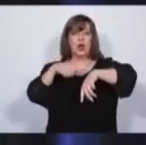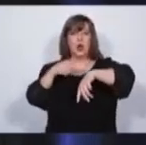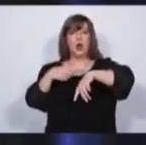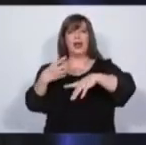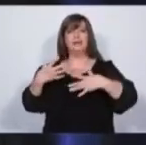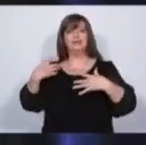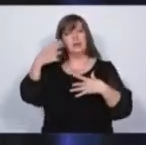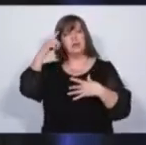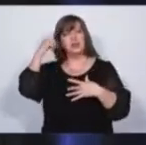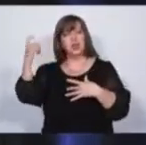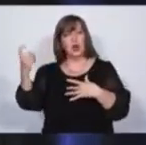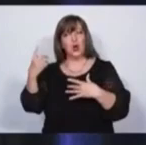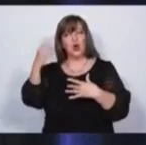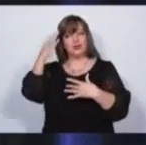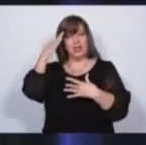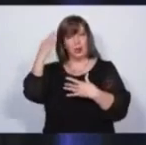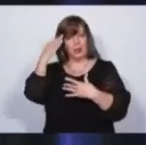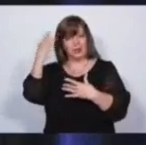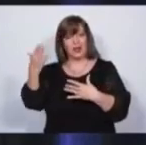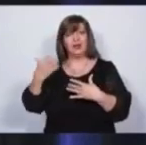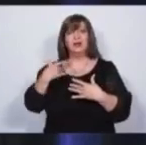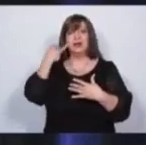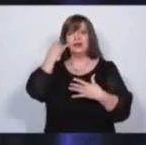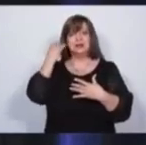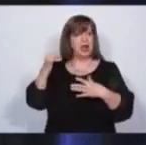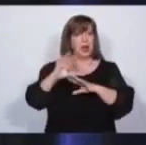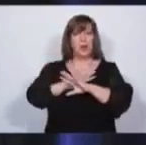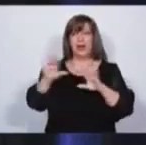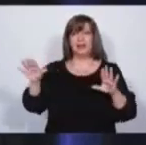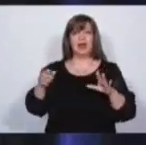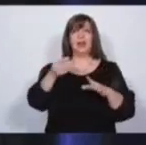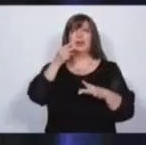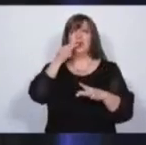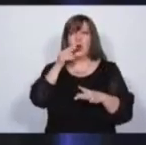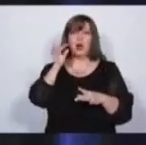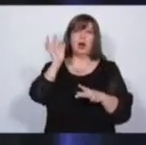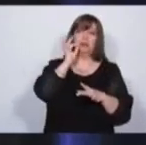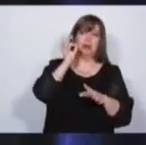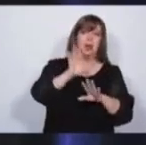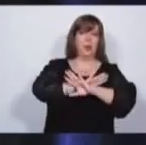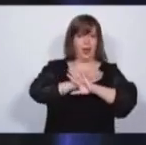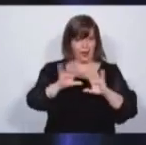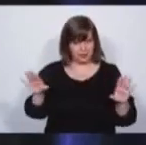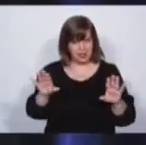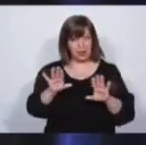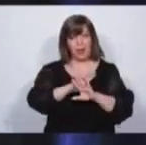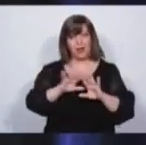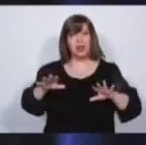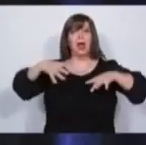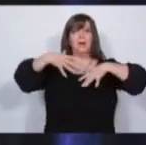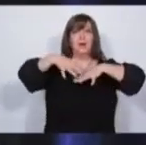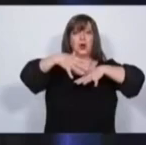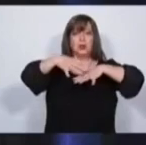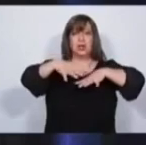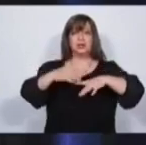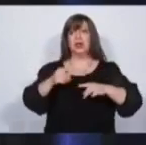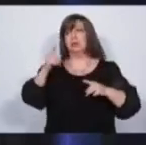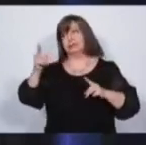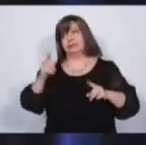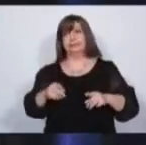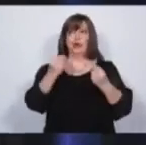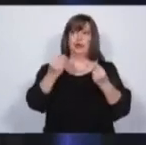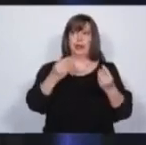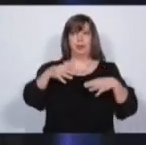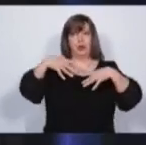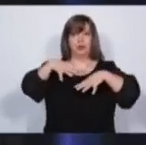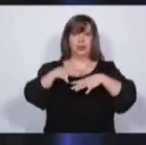mental, no más presos por cultivar, basta de criminalizar el consumo, no a la criminalización de la protesta. Cierre de todas